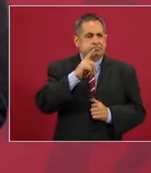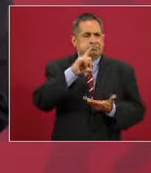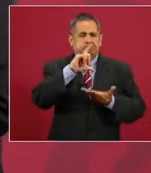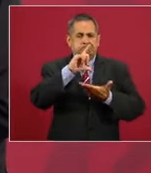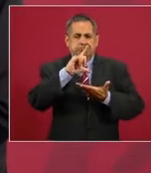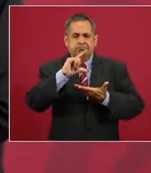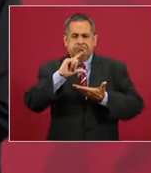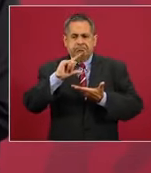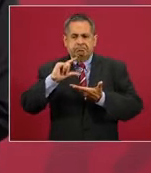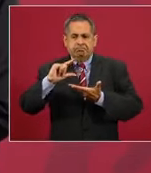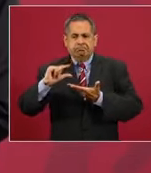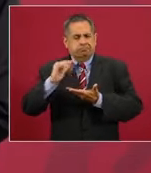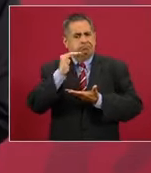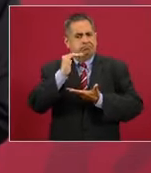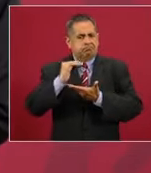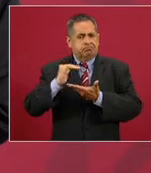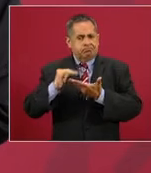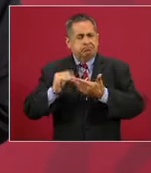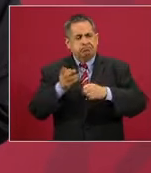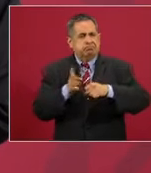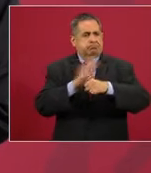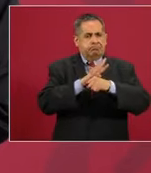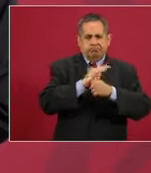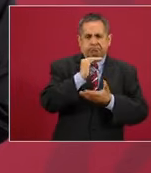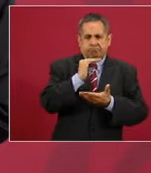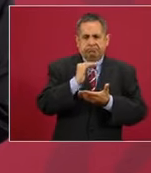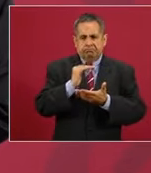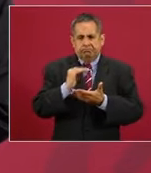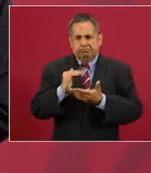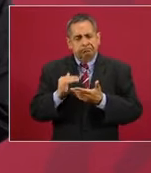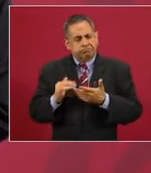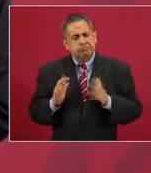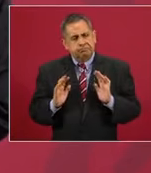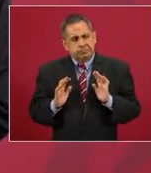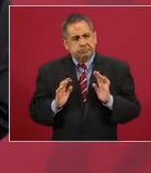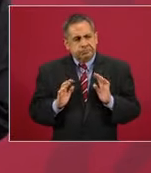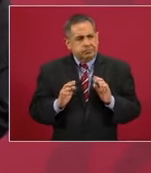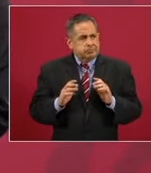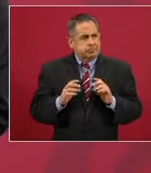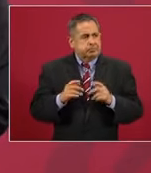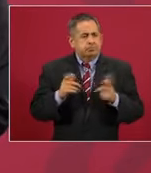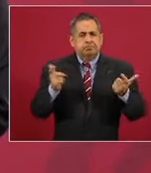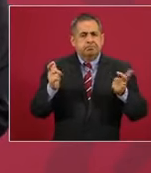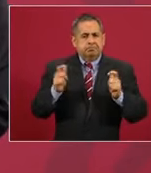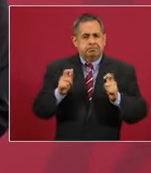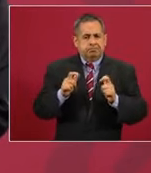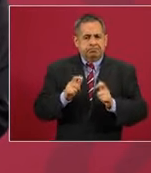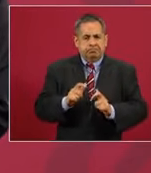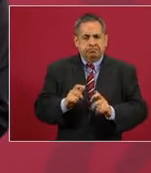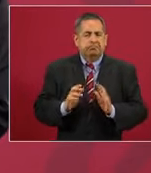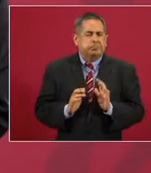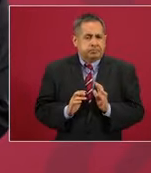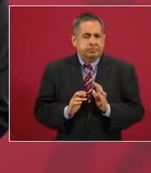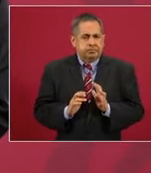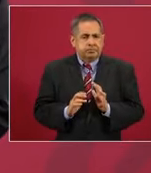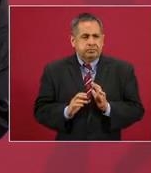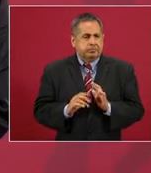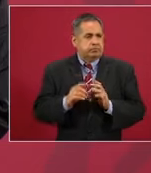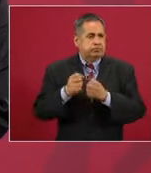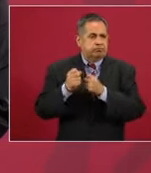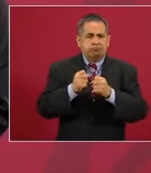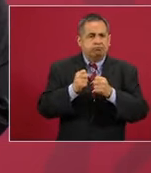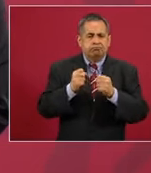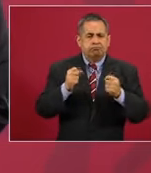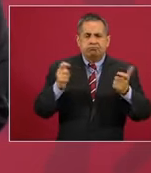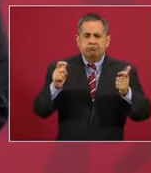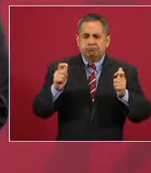incidencia de la pandemia, la está perdiendo fuerza